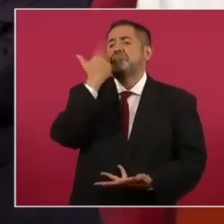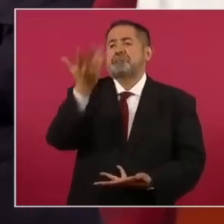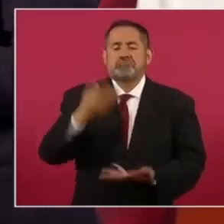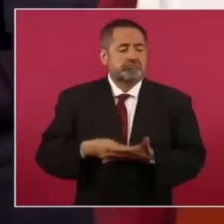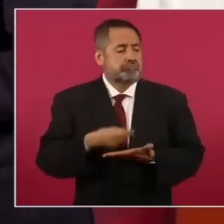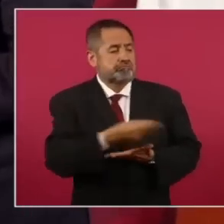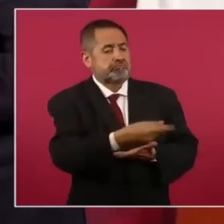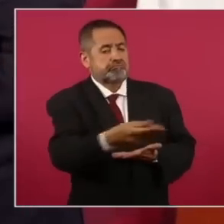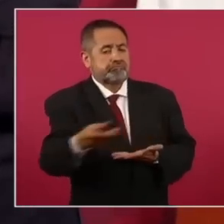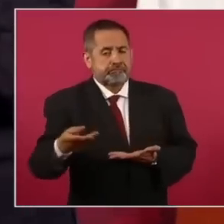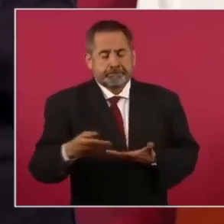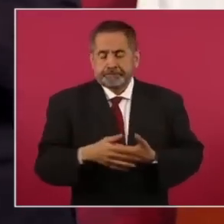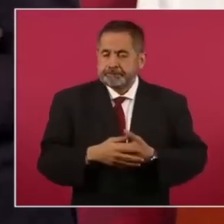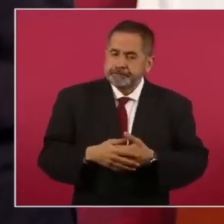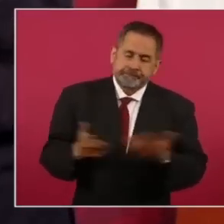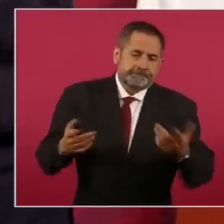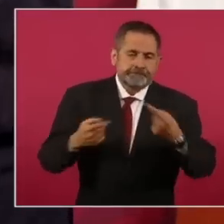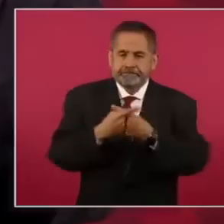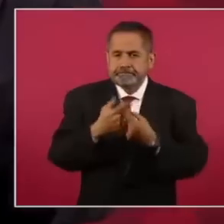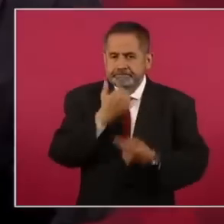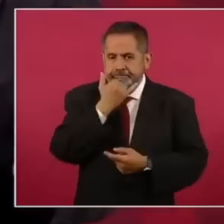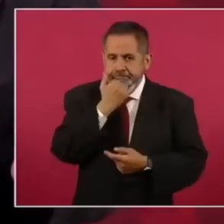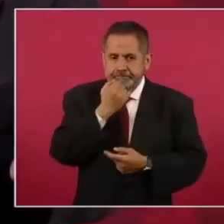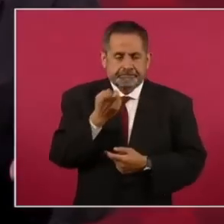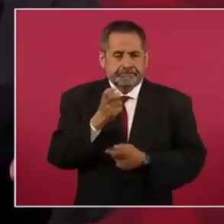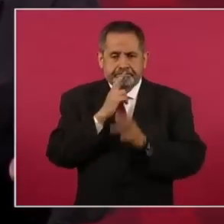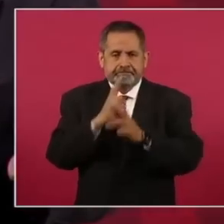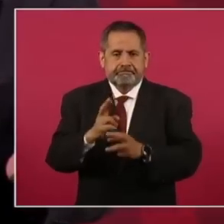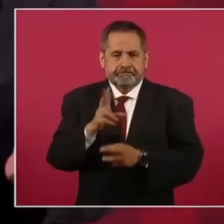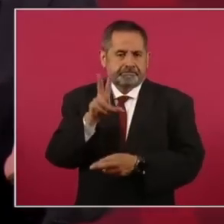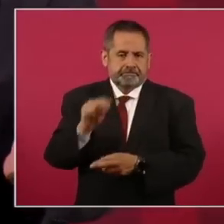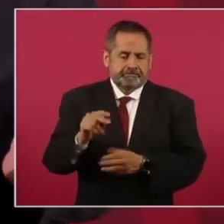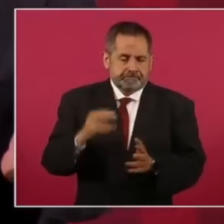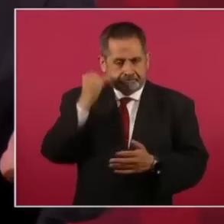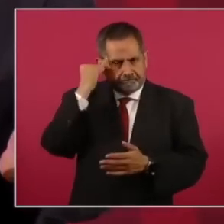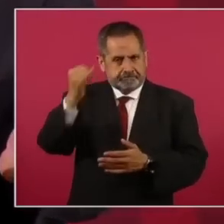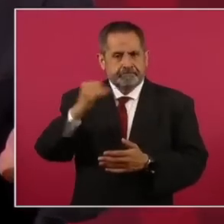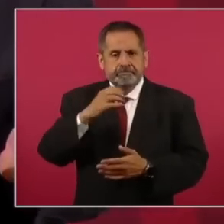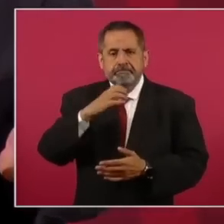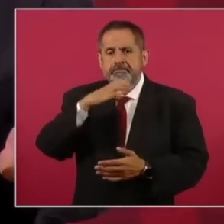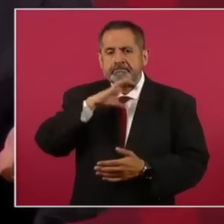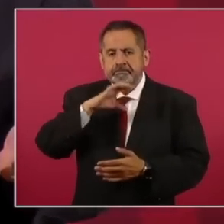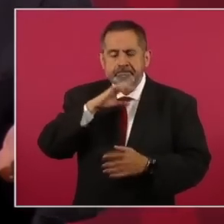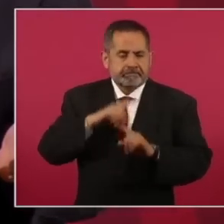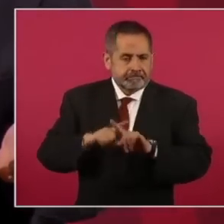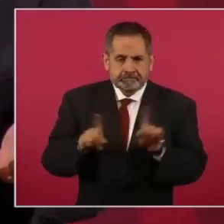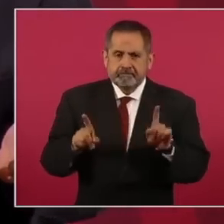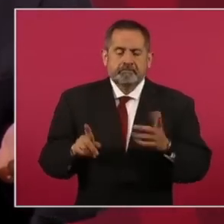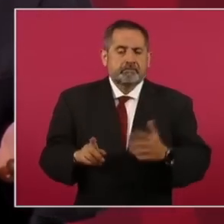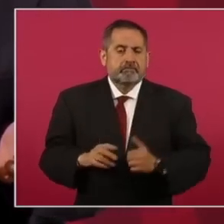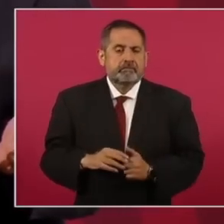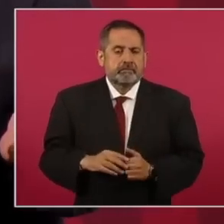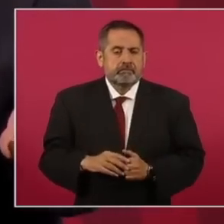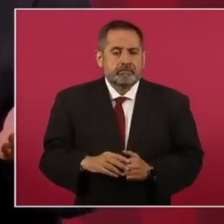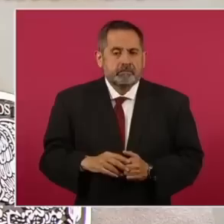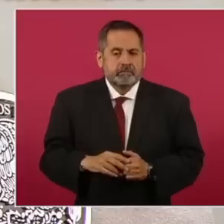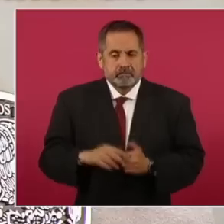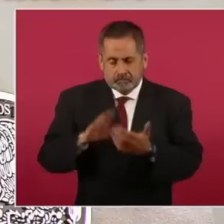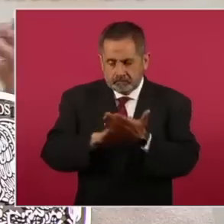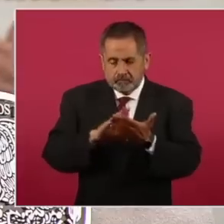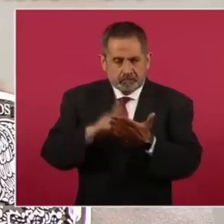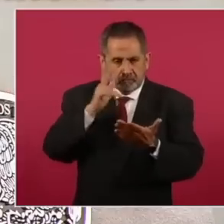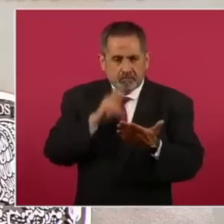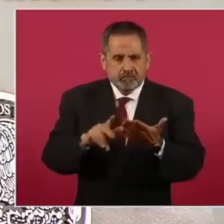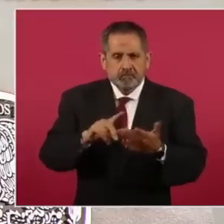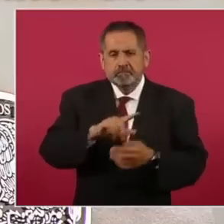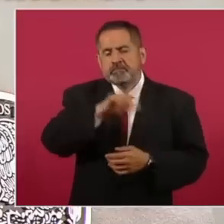Bueno, no era esa la solución que planteó Benustadio Carranza. Y se demostró,